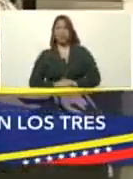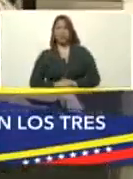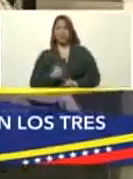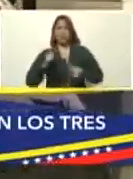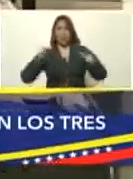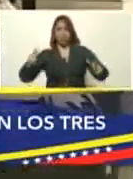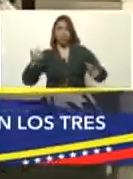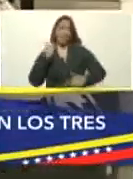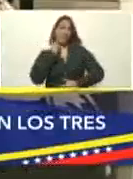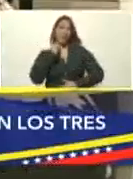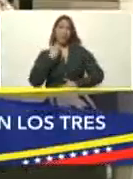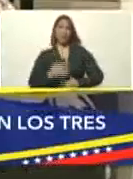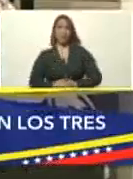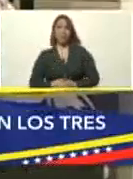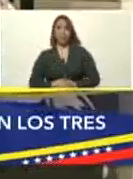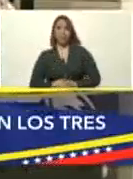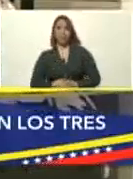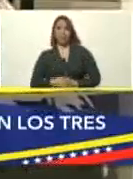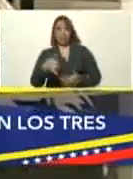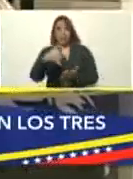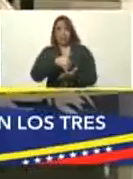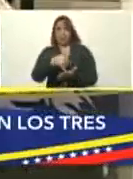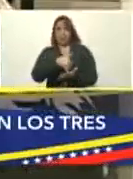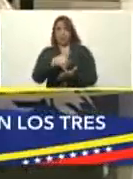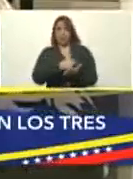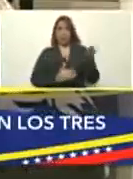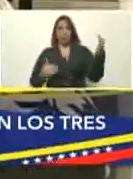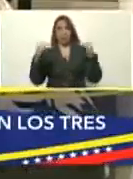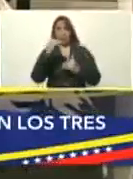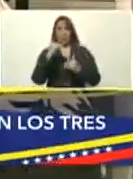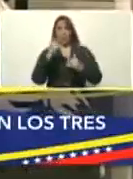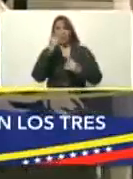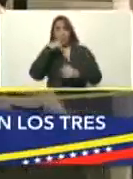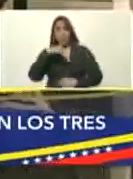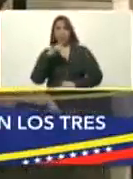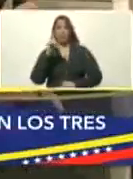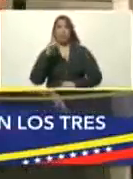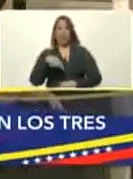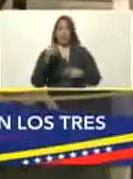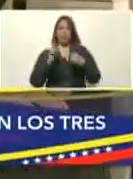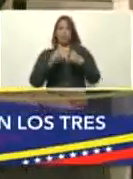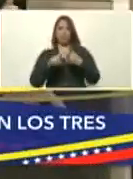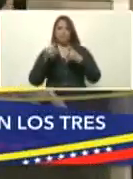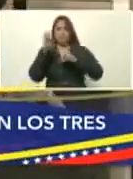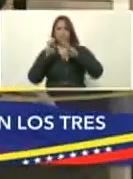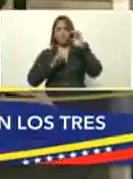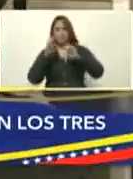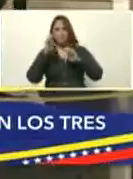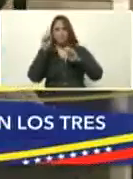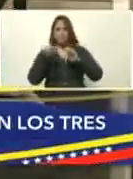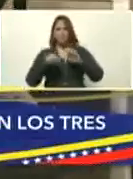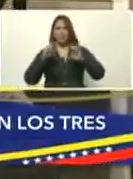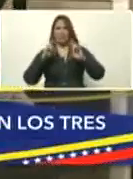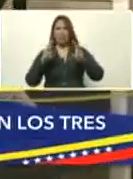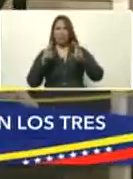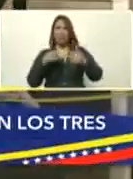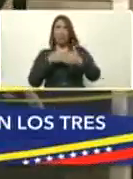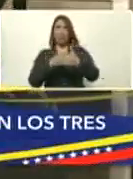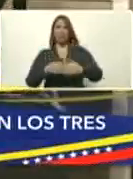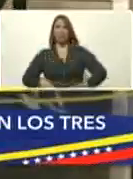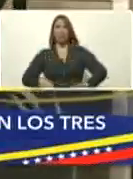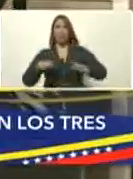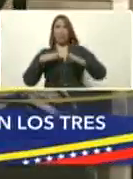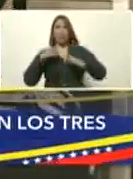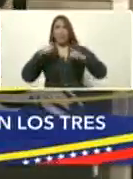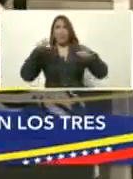y, bueno, aumenta la vulnerabilidad en la población. Y los otros son los estudios que muestran cómo los títulos de anticuerpos en vacunados